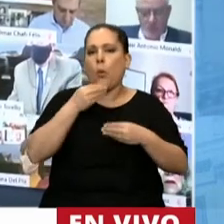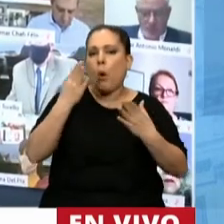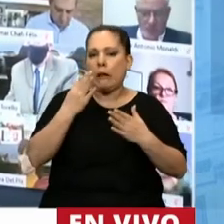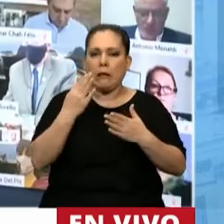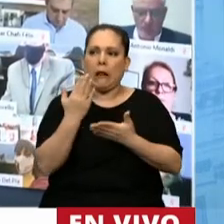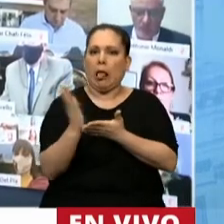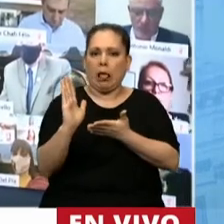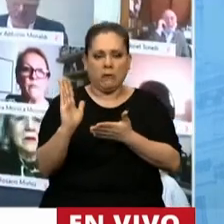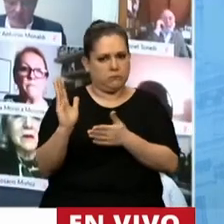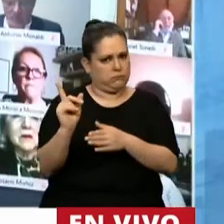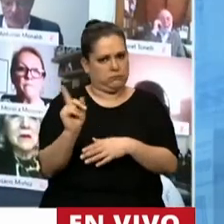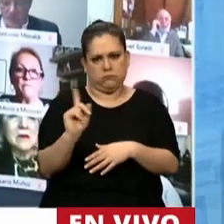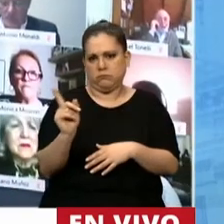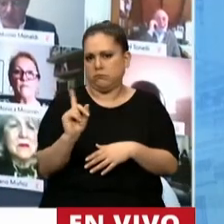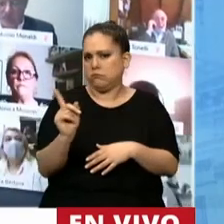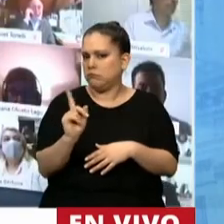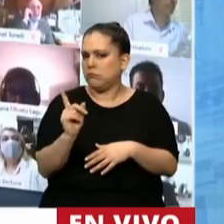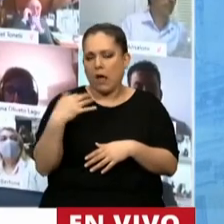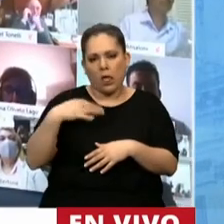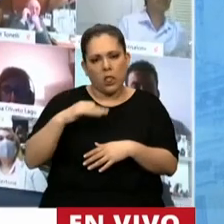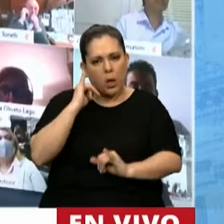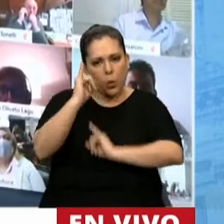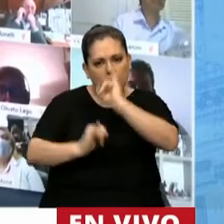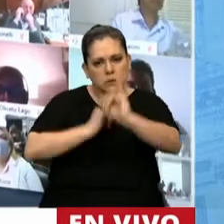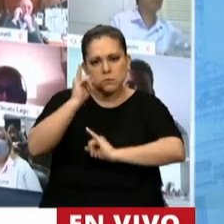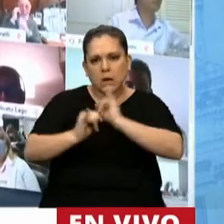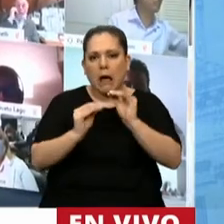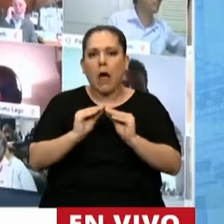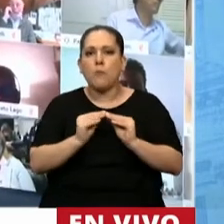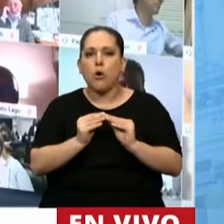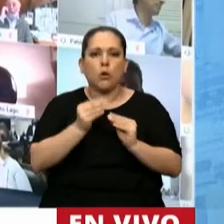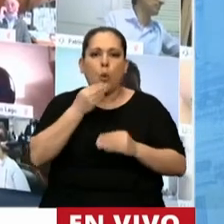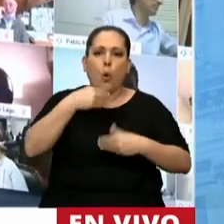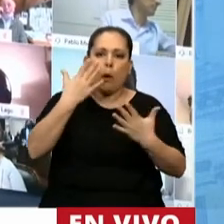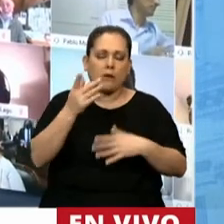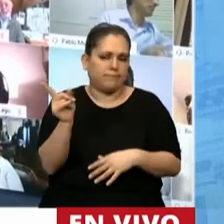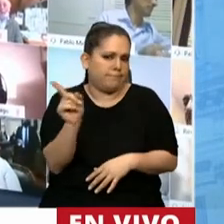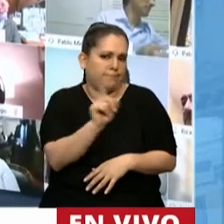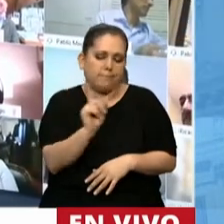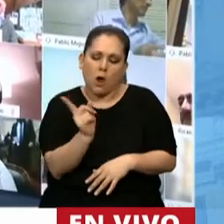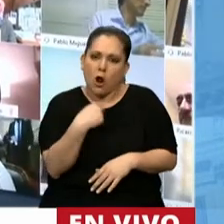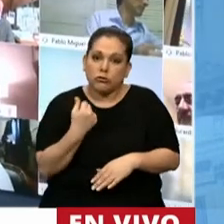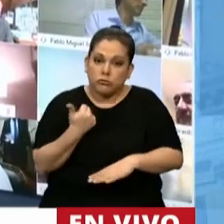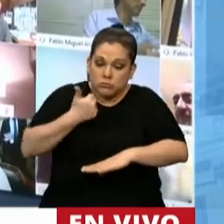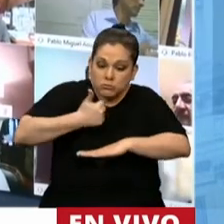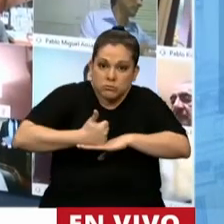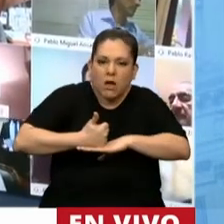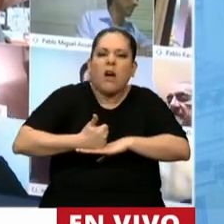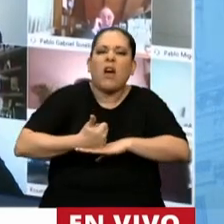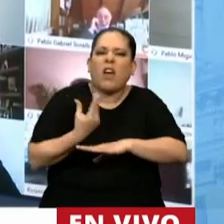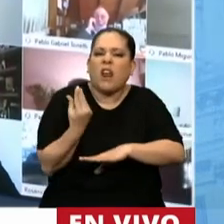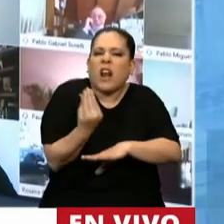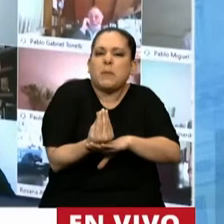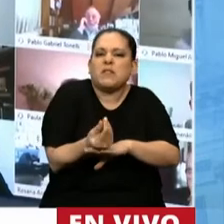del cuerpo. Esto tiene que quedar bien claro, señor Presidente, porque quienes estamos sentados acá representamos al pueblo,